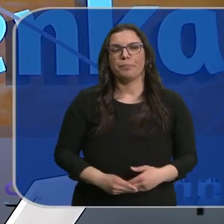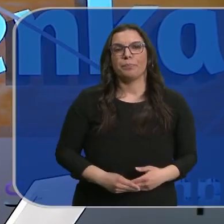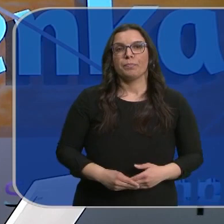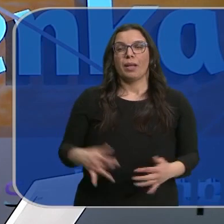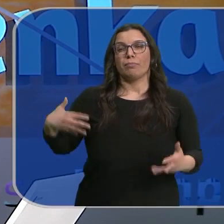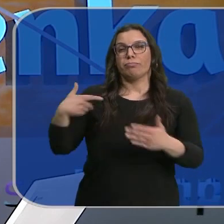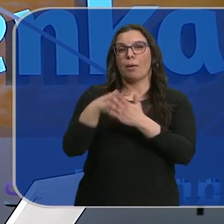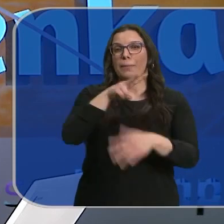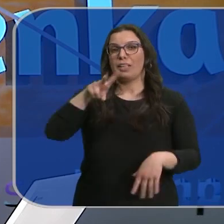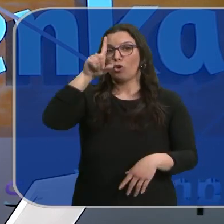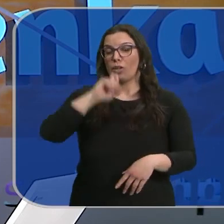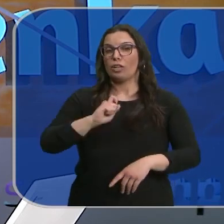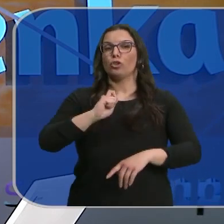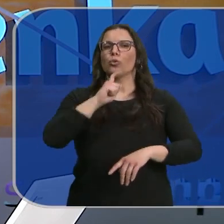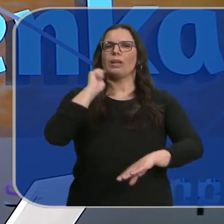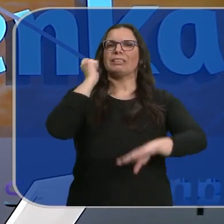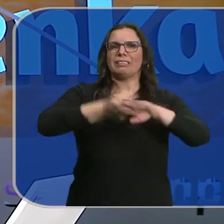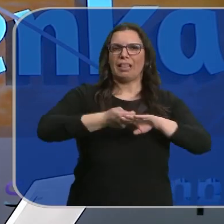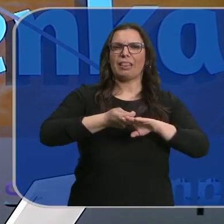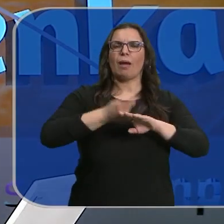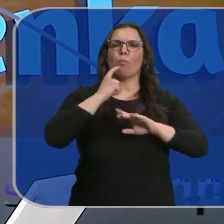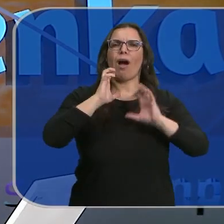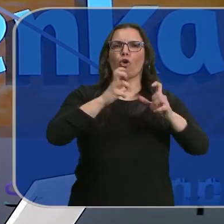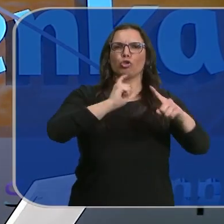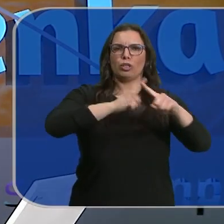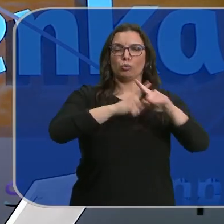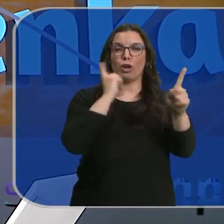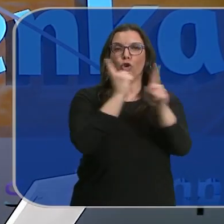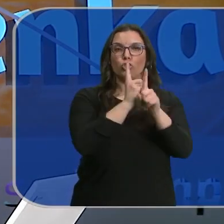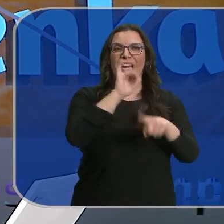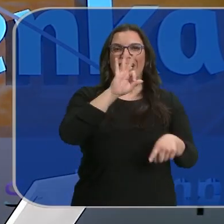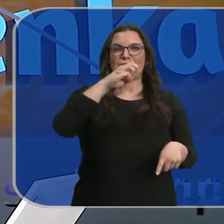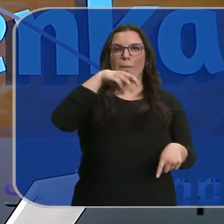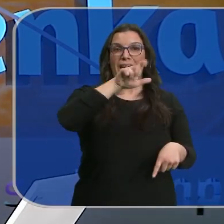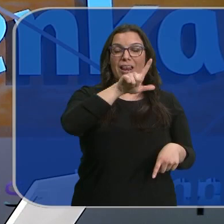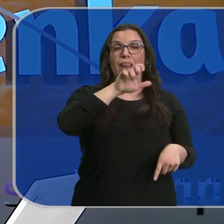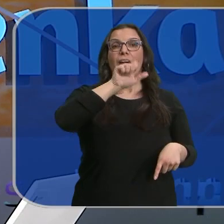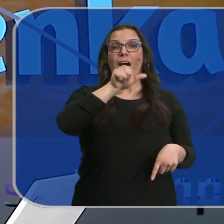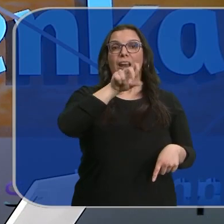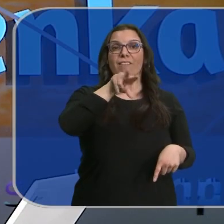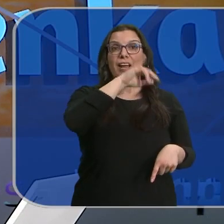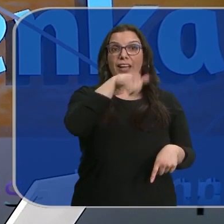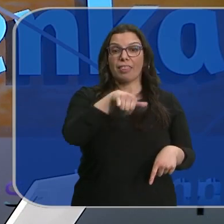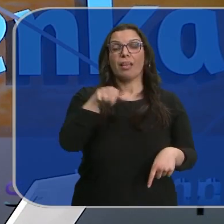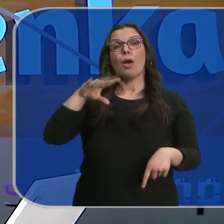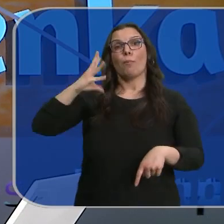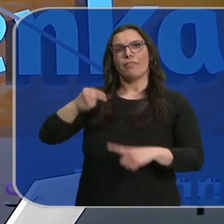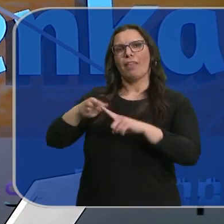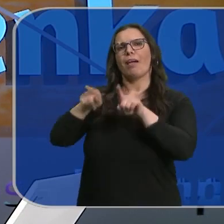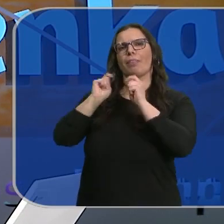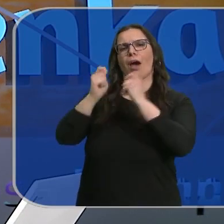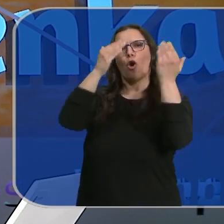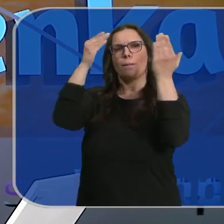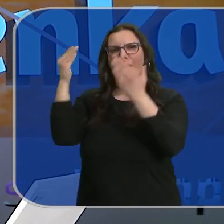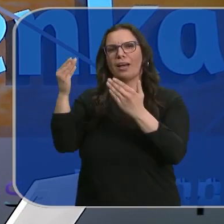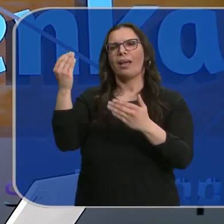años después de la sentencia por acoso sexual contra Ismael Álvarez, Ponferrada ha rendido homenaje a Nevenka Fernández, un acto promovido por el actual